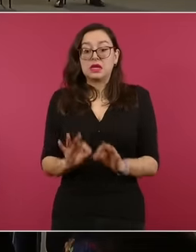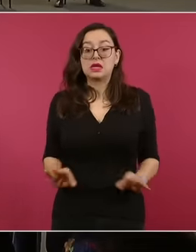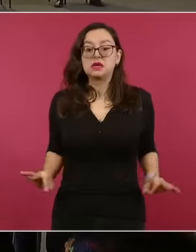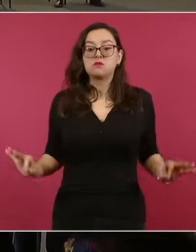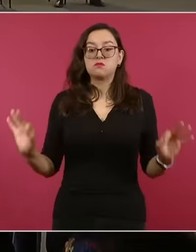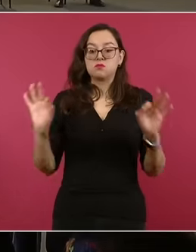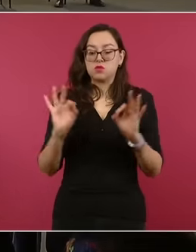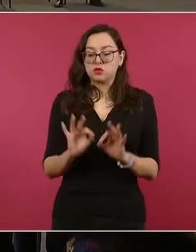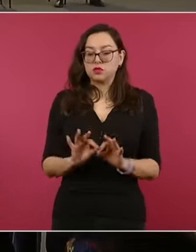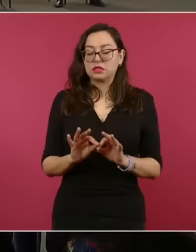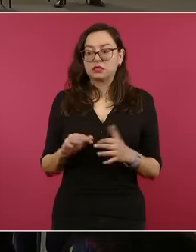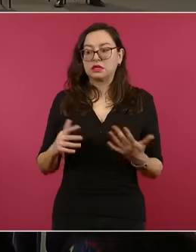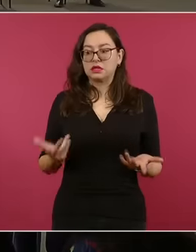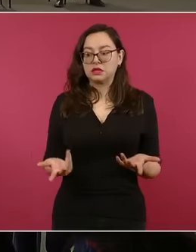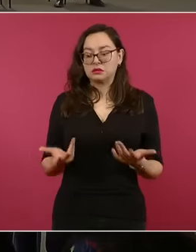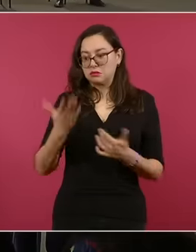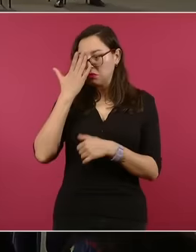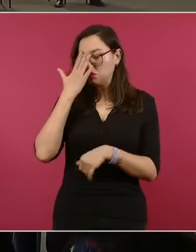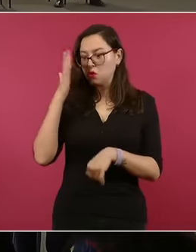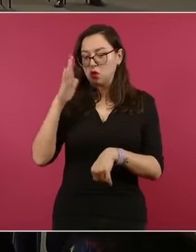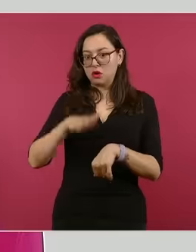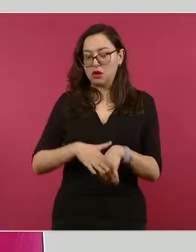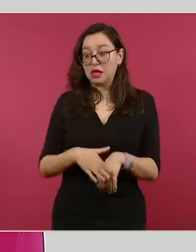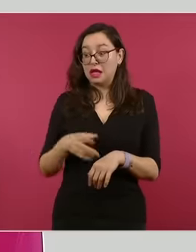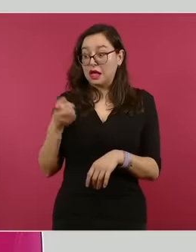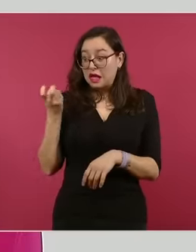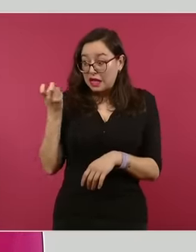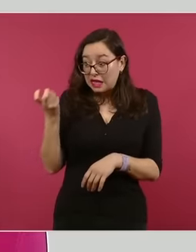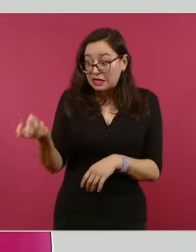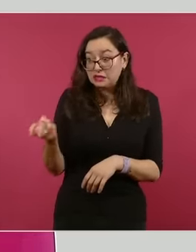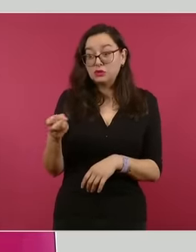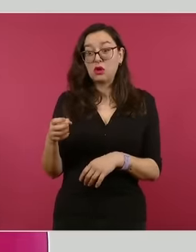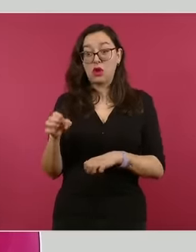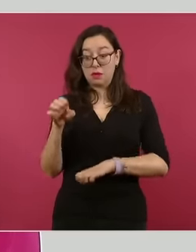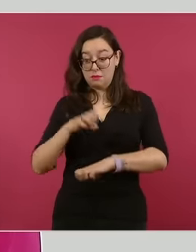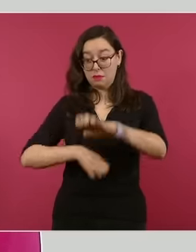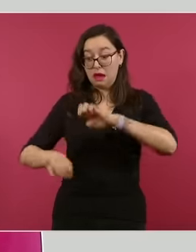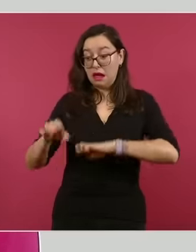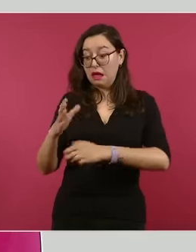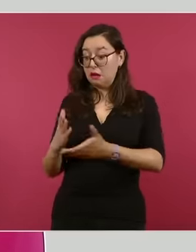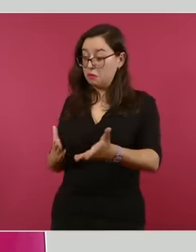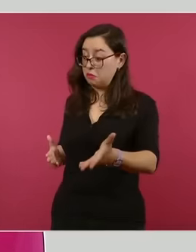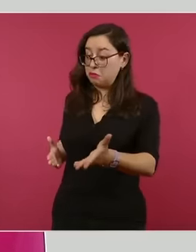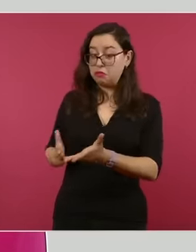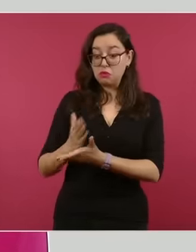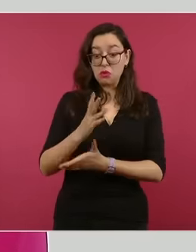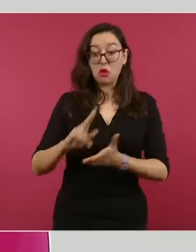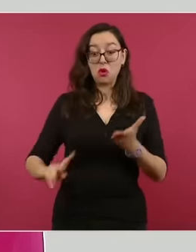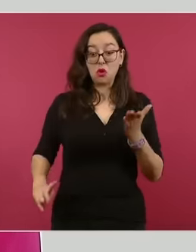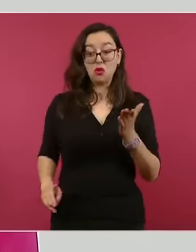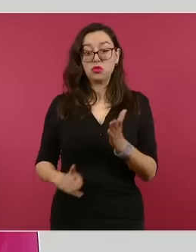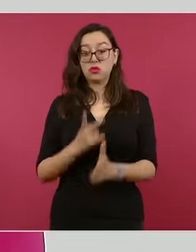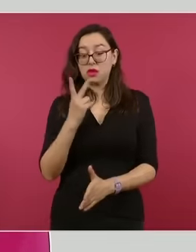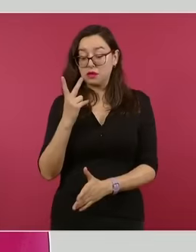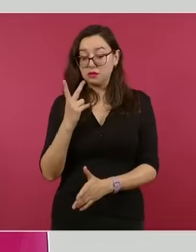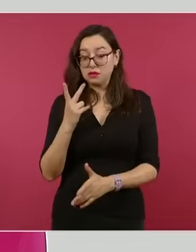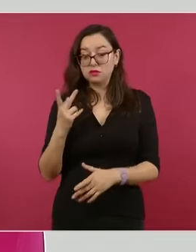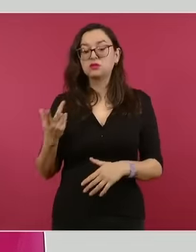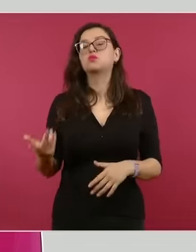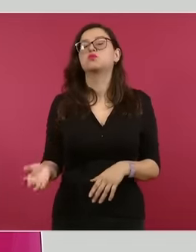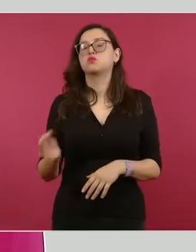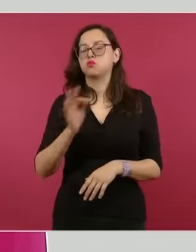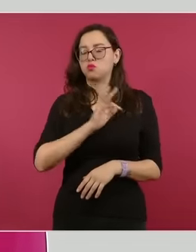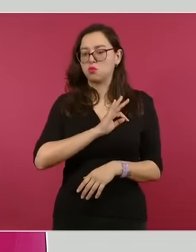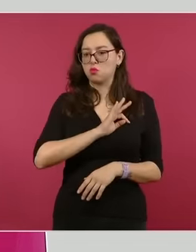evitar la repetición de estos casos que el Tribunal Internacional de Justicia podrá presentar la expulsión del Estado que viole el derecho